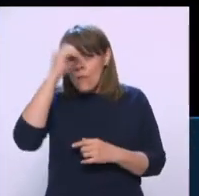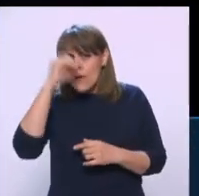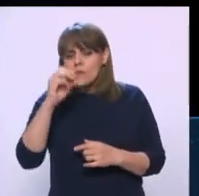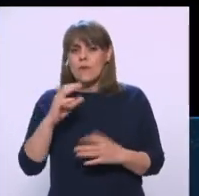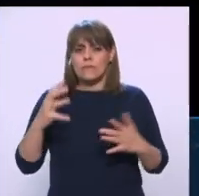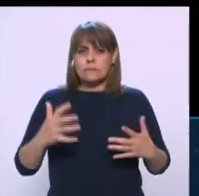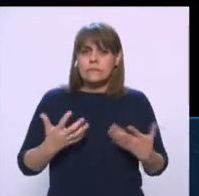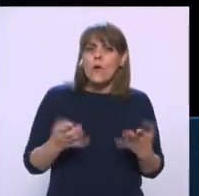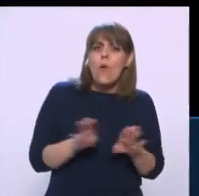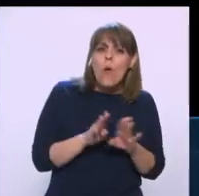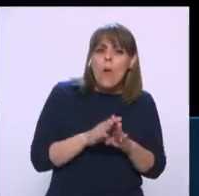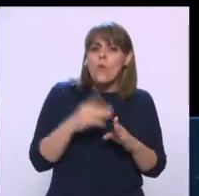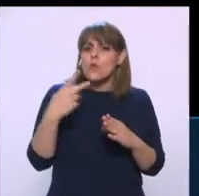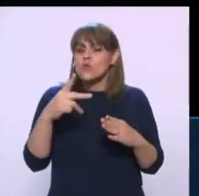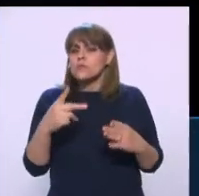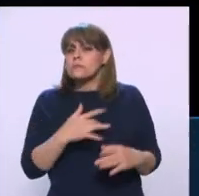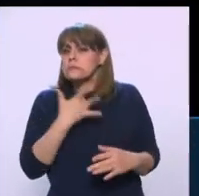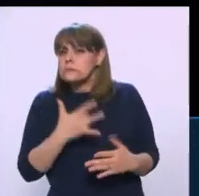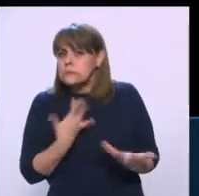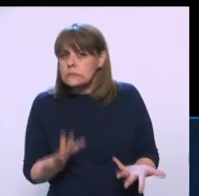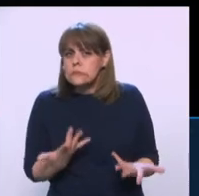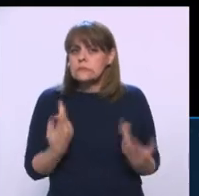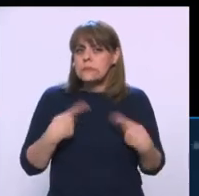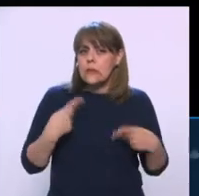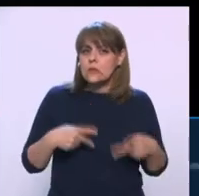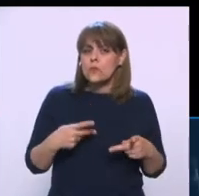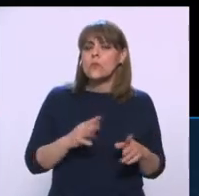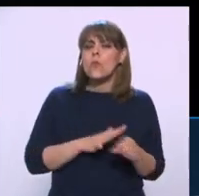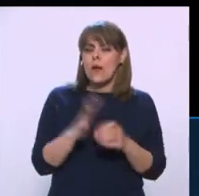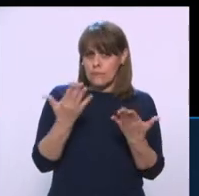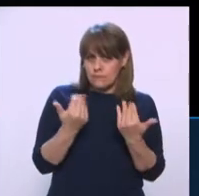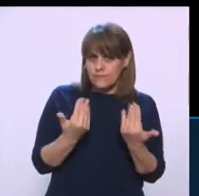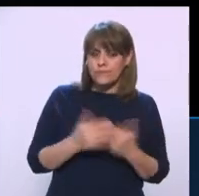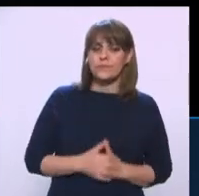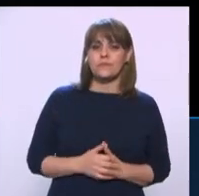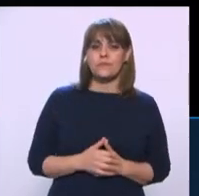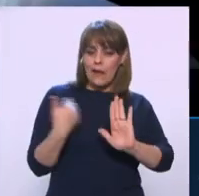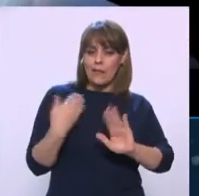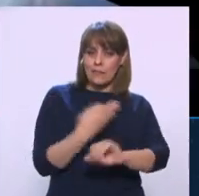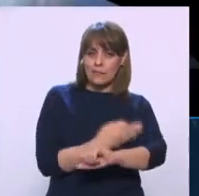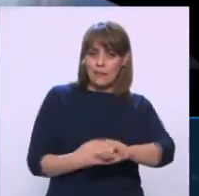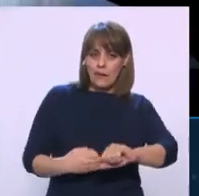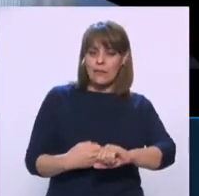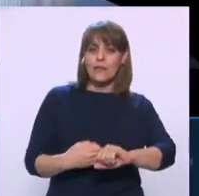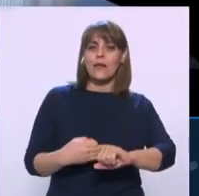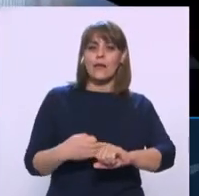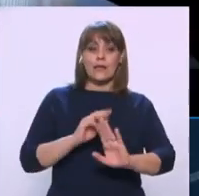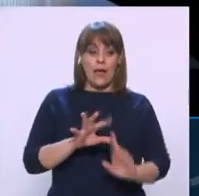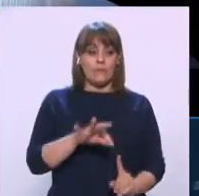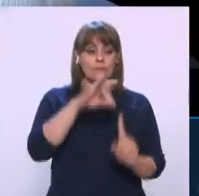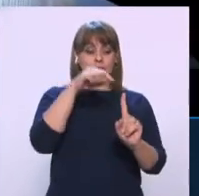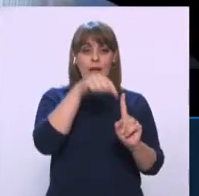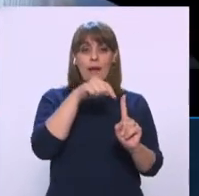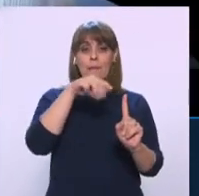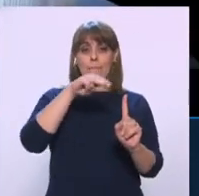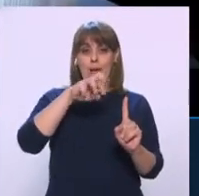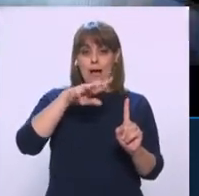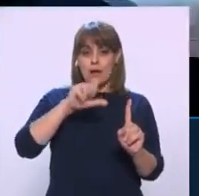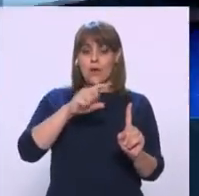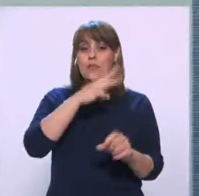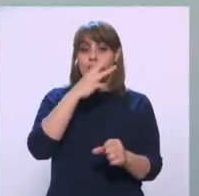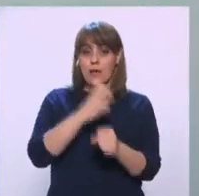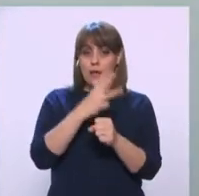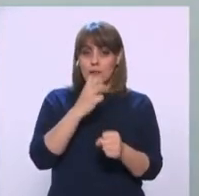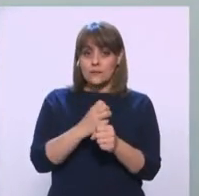reacciones? Alberto, cuéntanos adelante Azul, Juan, muy buenas noches Que hubo un vencedor en esta tercera encuesta